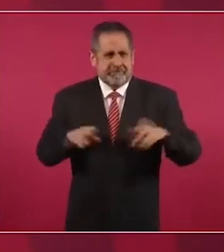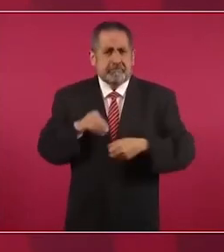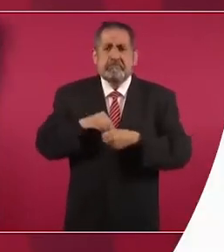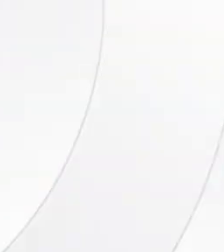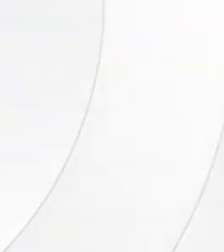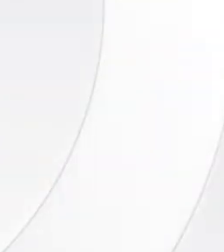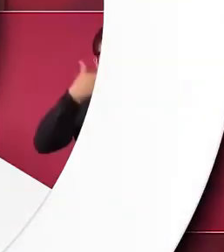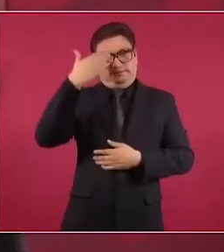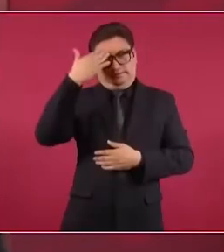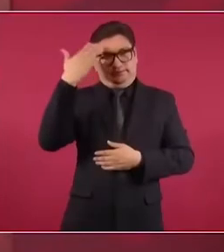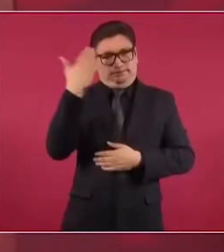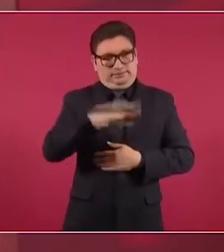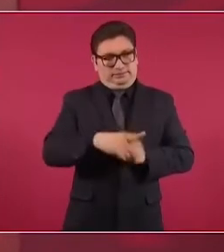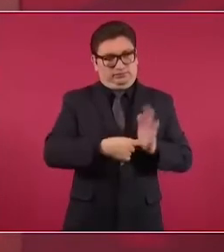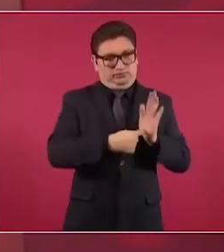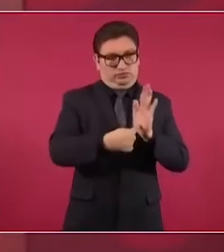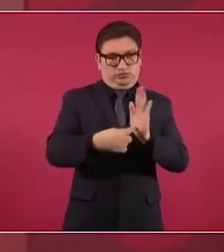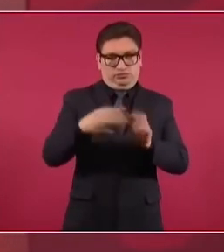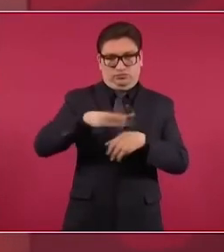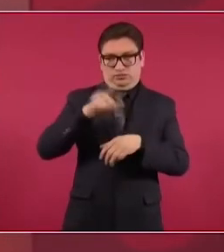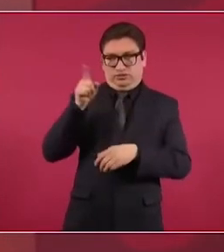tapados, ni de edad. Horacio,